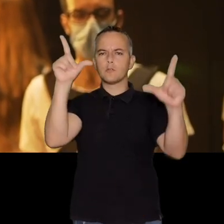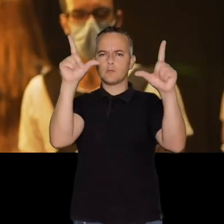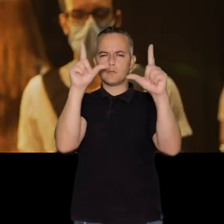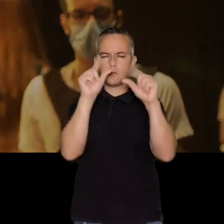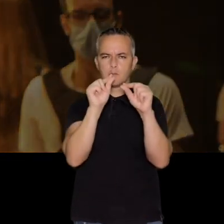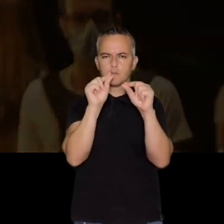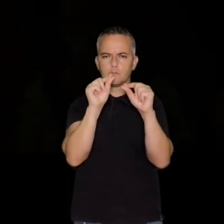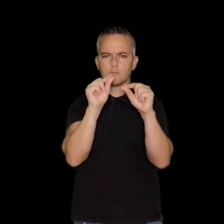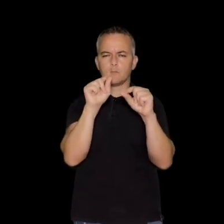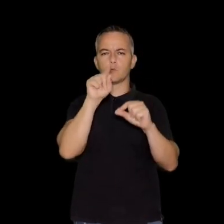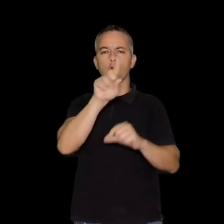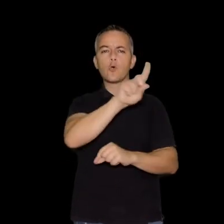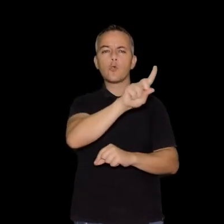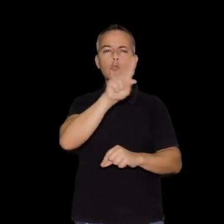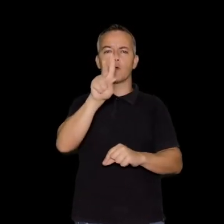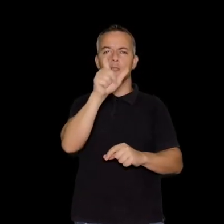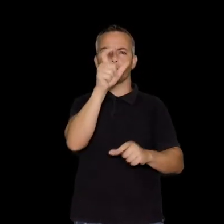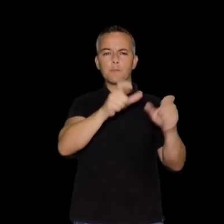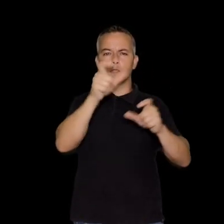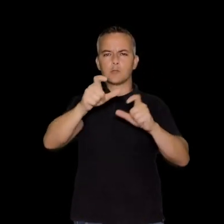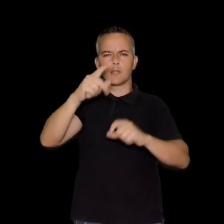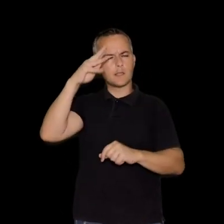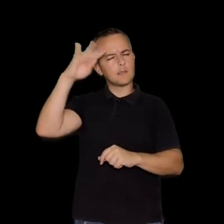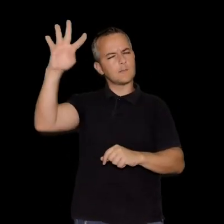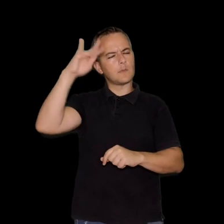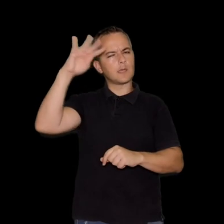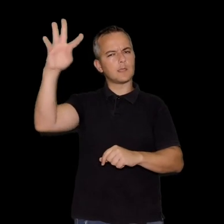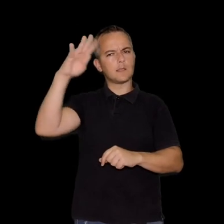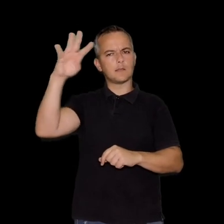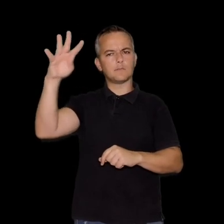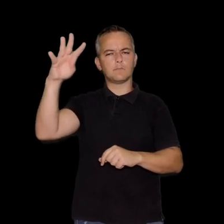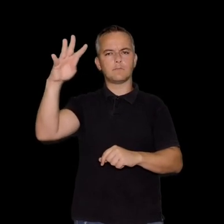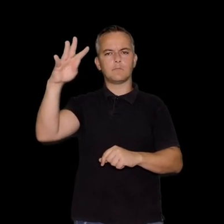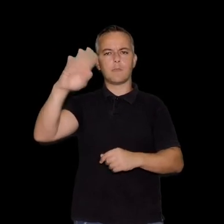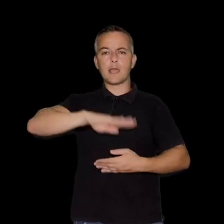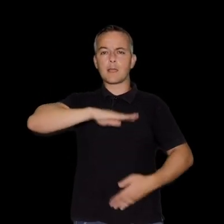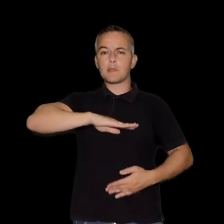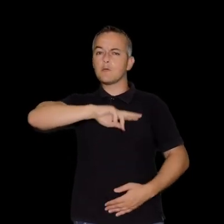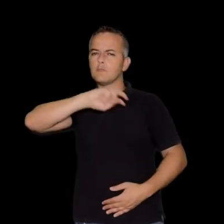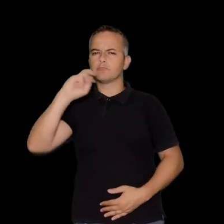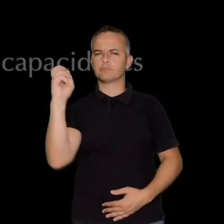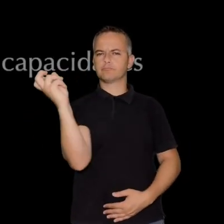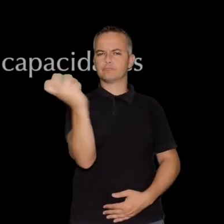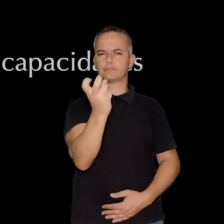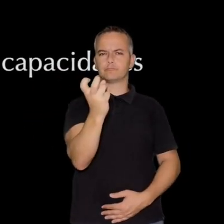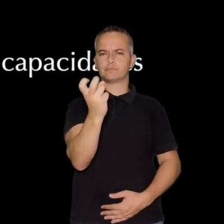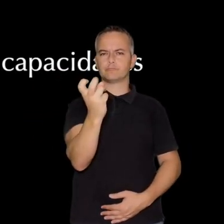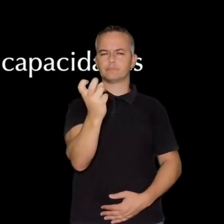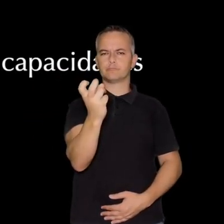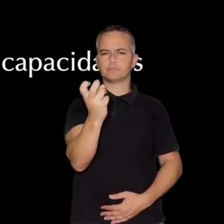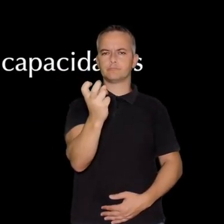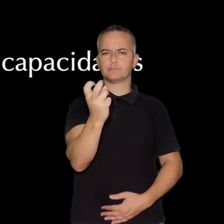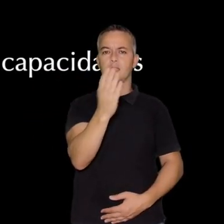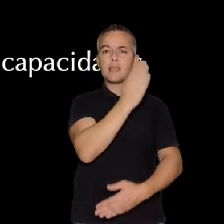Cierra los ojos, imagina a doce personas con diferentes